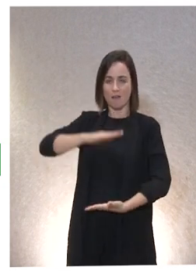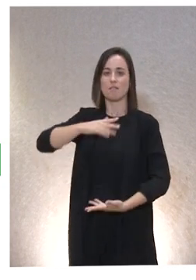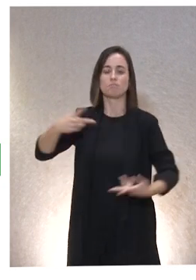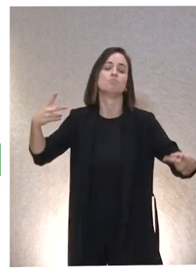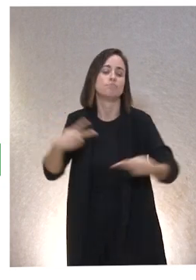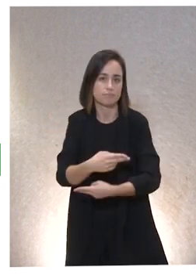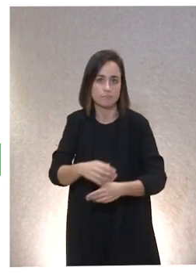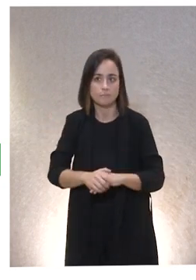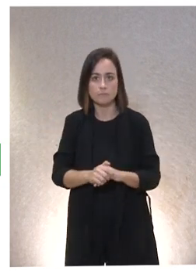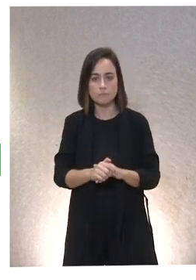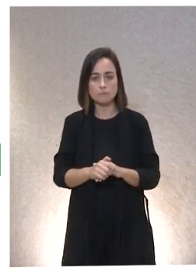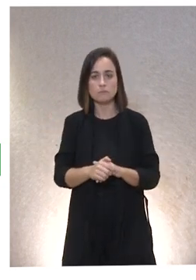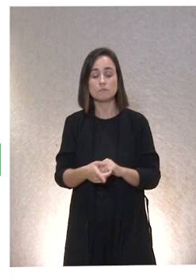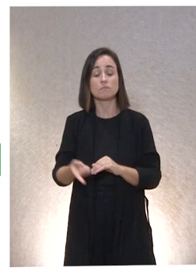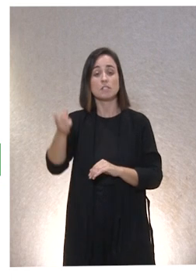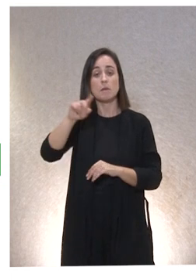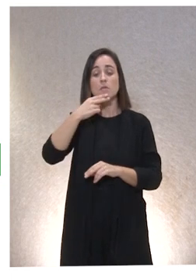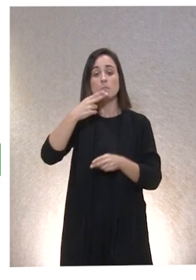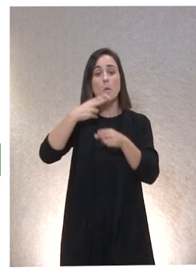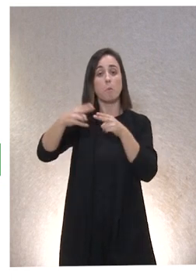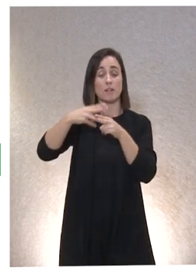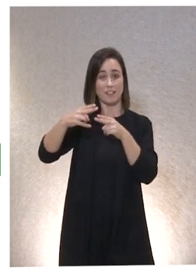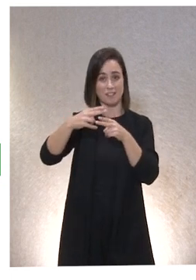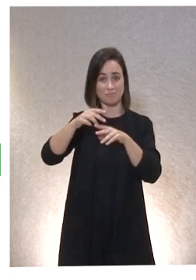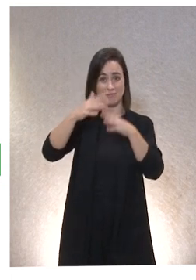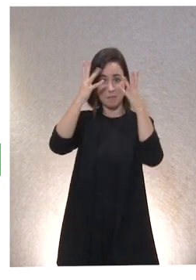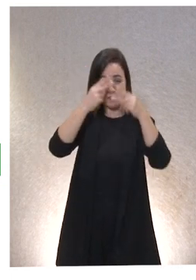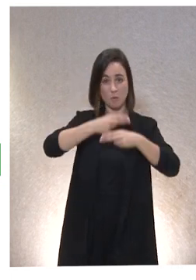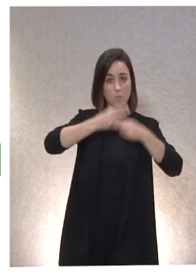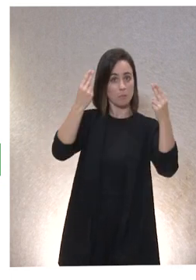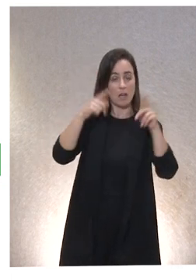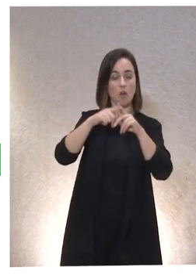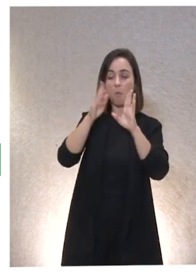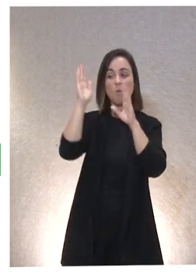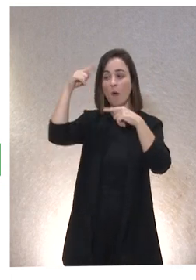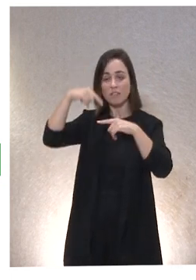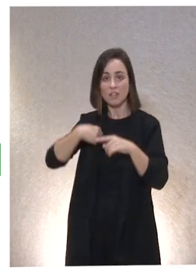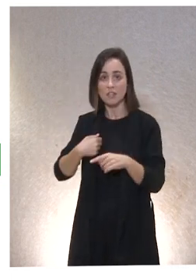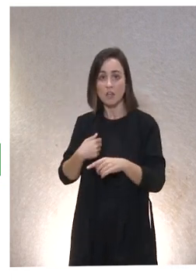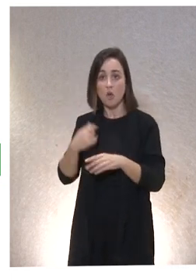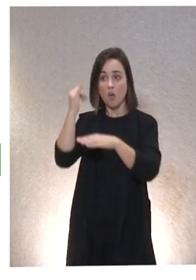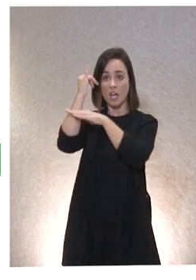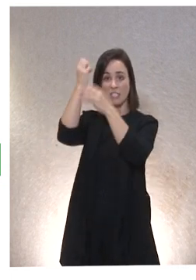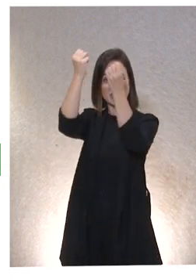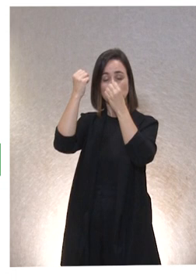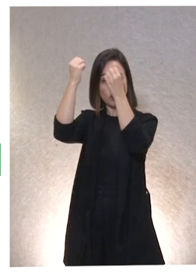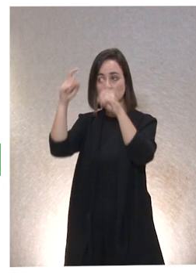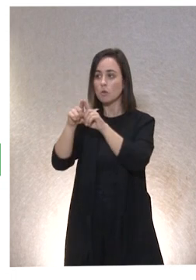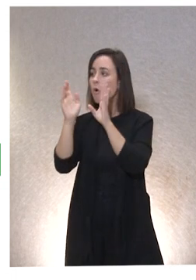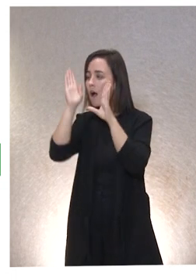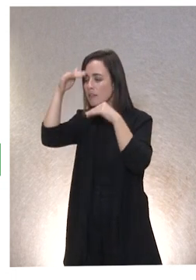políticas también cuando hay desatención pública. Si las instituciones públicas no tienen la atención debida